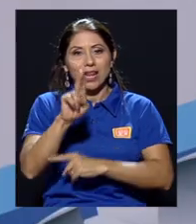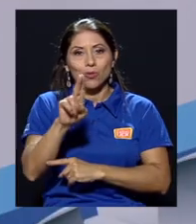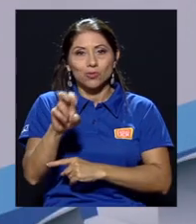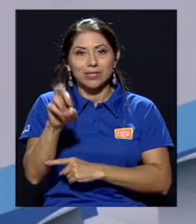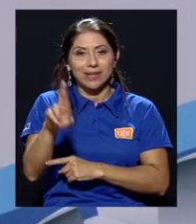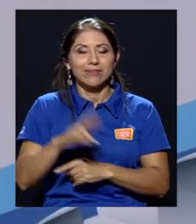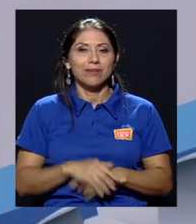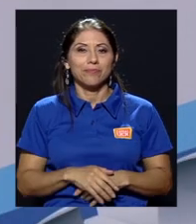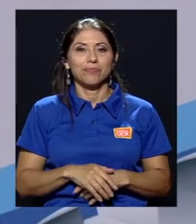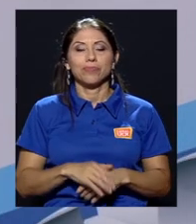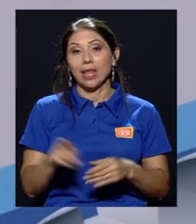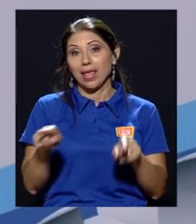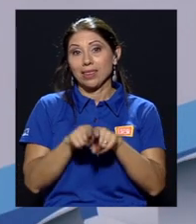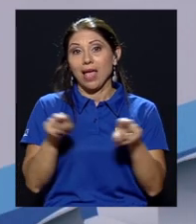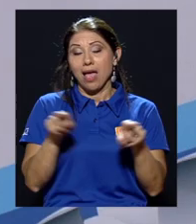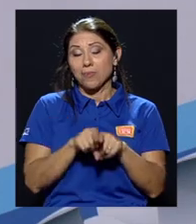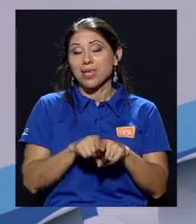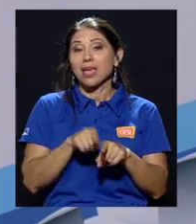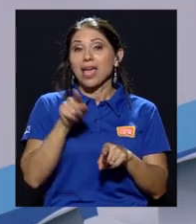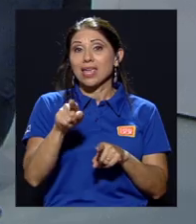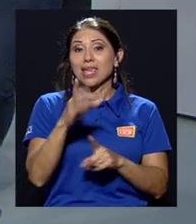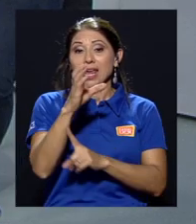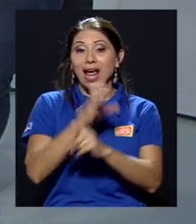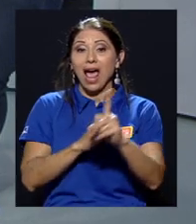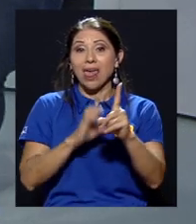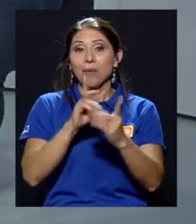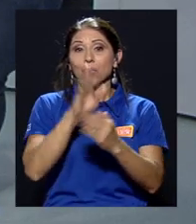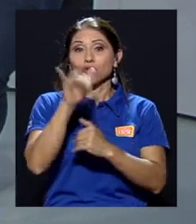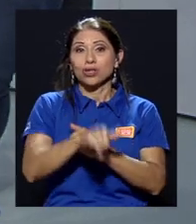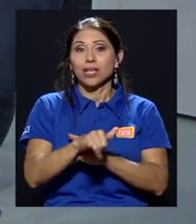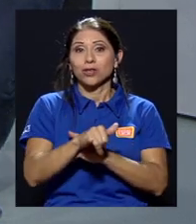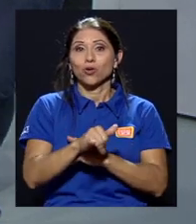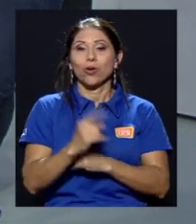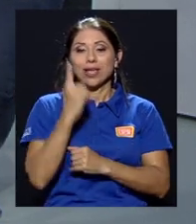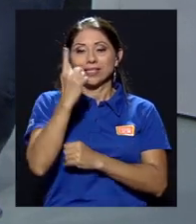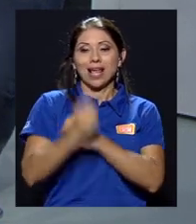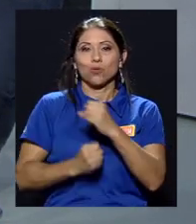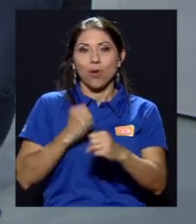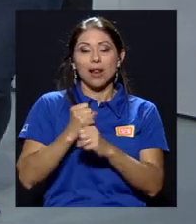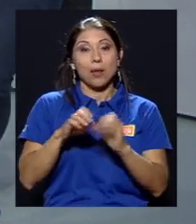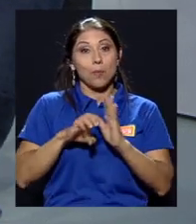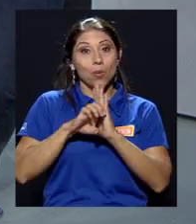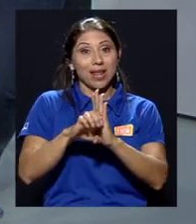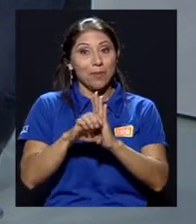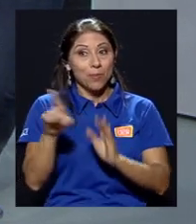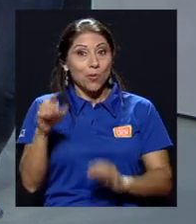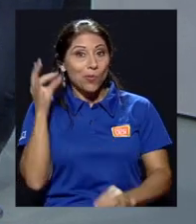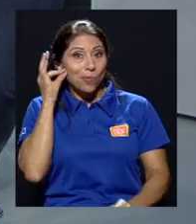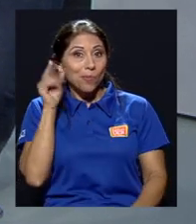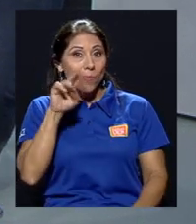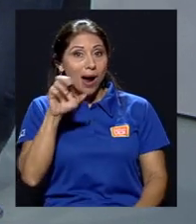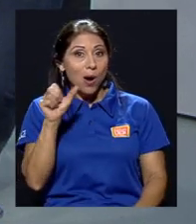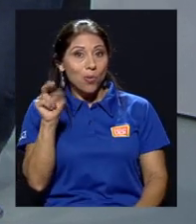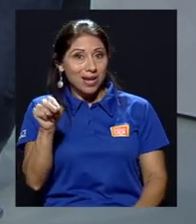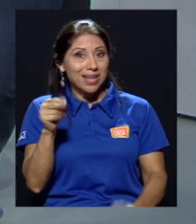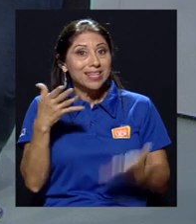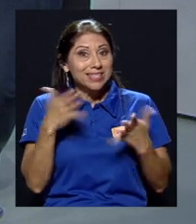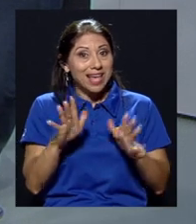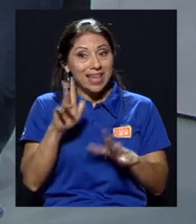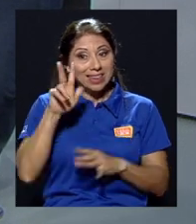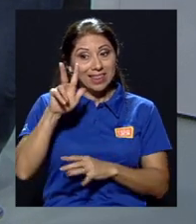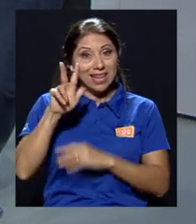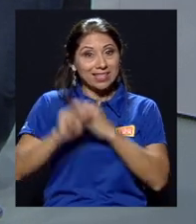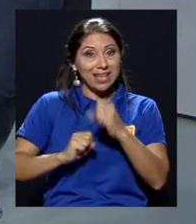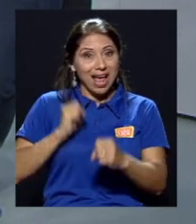un punto tal vez que hay que señalar ahí es que cada proyecto es anual. Digamos, por ejemplo, Mauren, a pesar de que ha estado tres años en Cahuita,